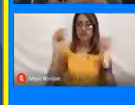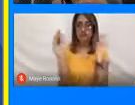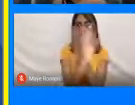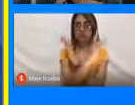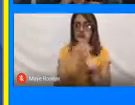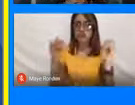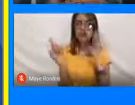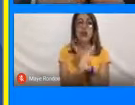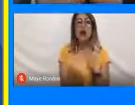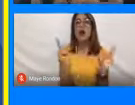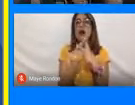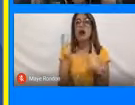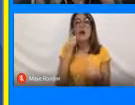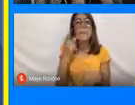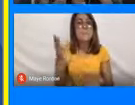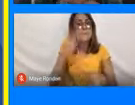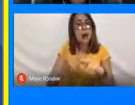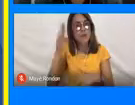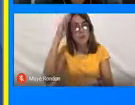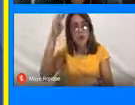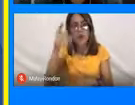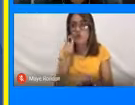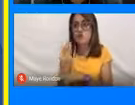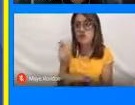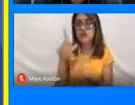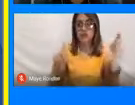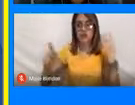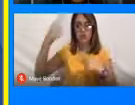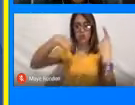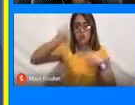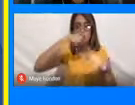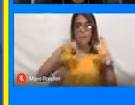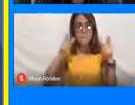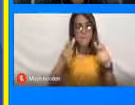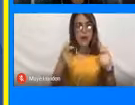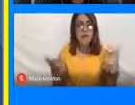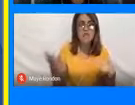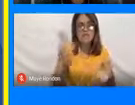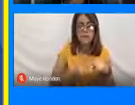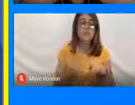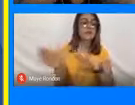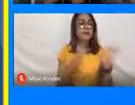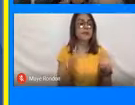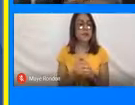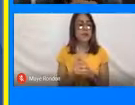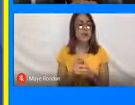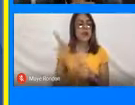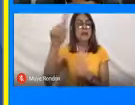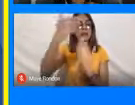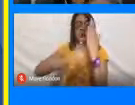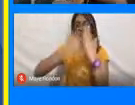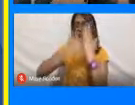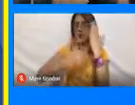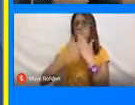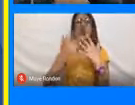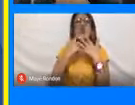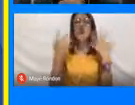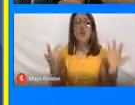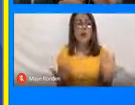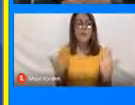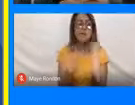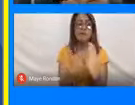incremento del pie de fuerza de nuestra Policía de Turismo, y se hacen documentos en donde se plasman